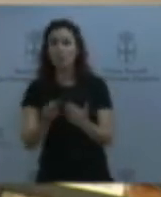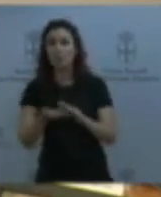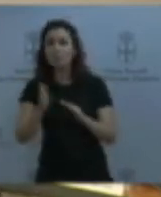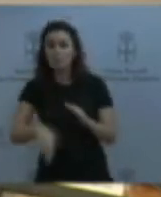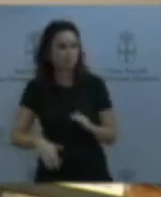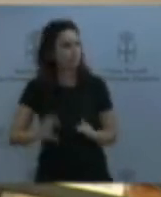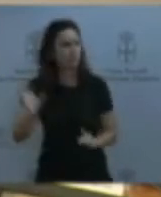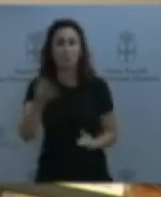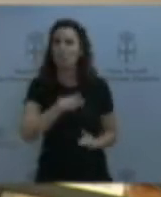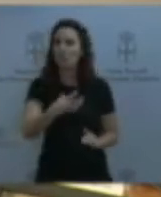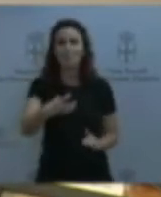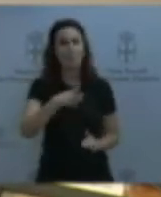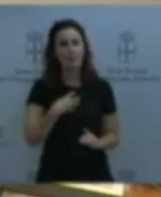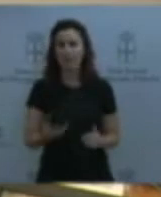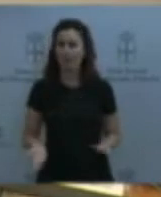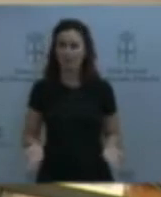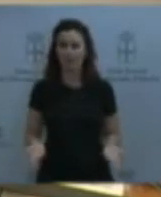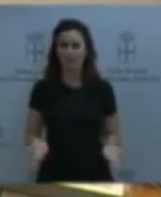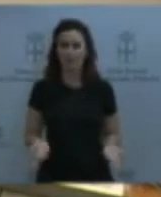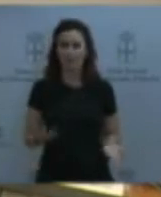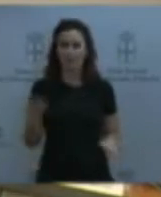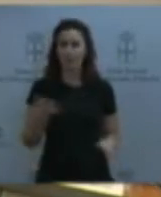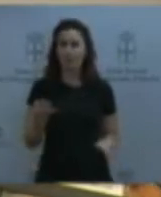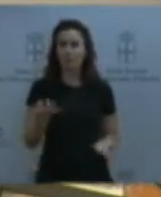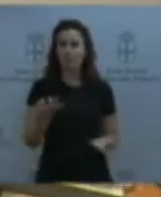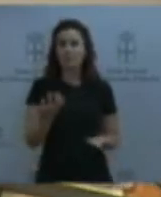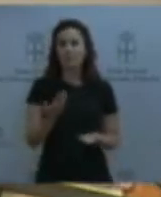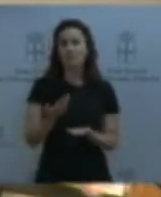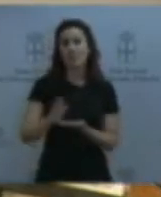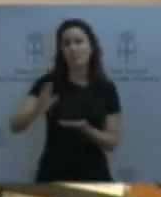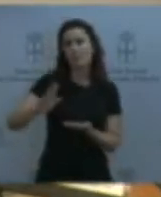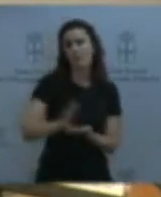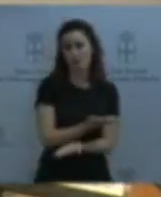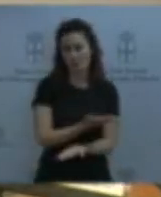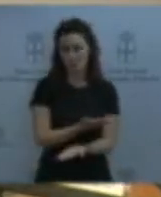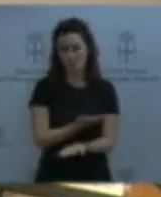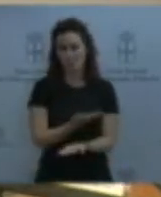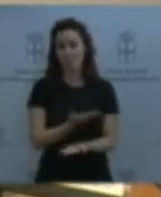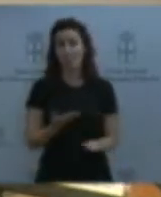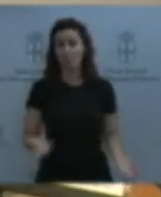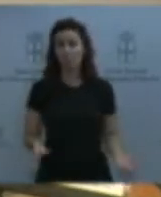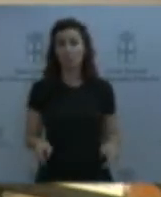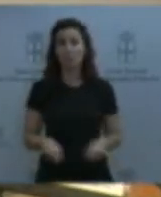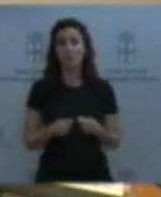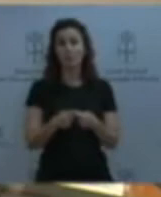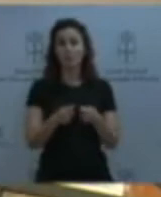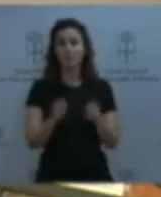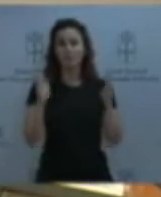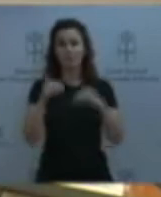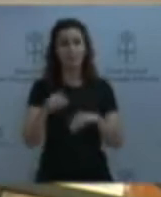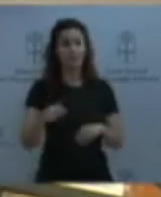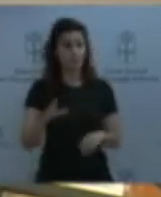para llegar a una conclusión de deterioro. Mire, yo pienso que el deterioro o no de la atención, más que decirlo a nosotros mismos,